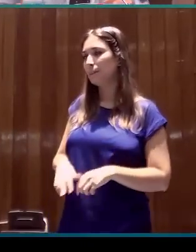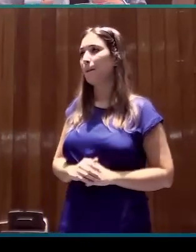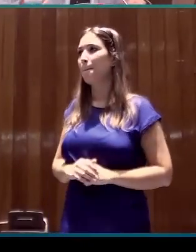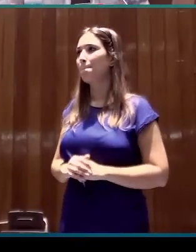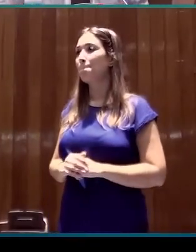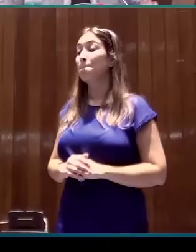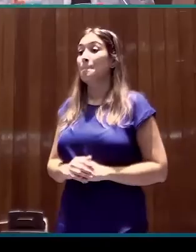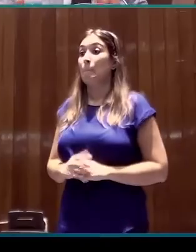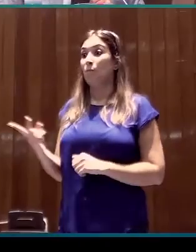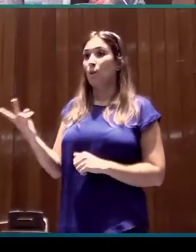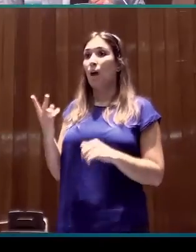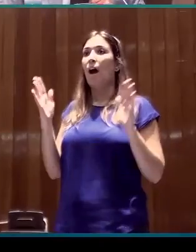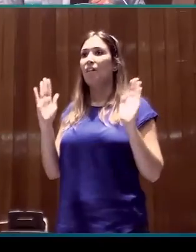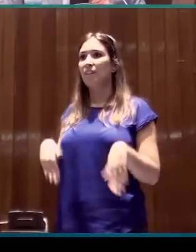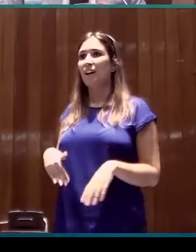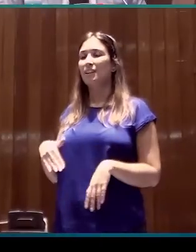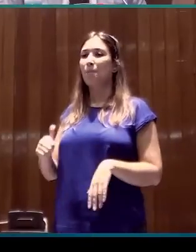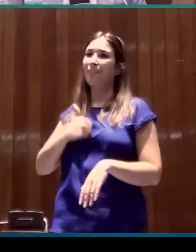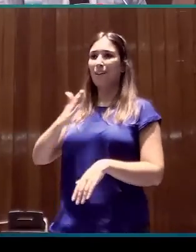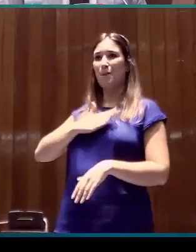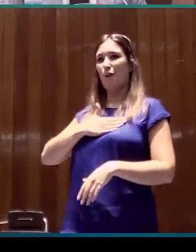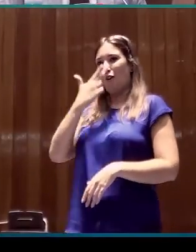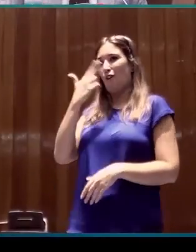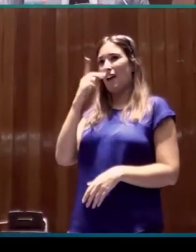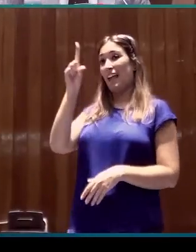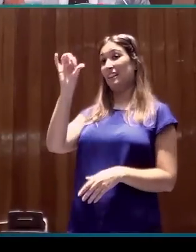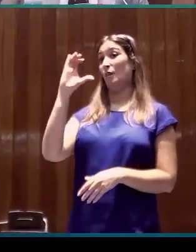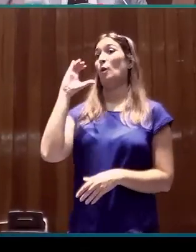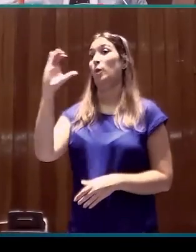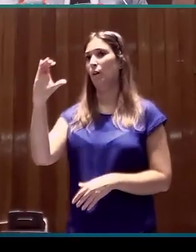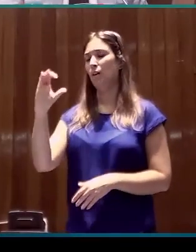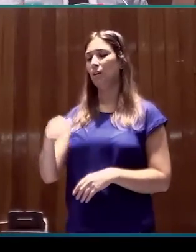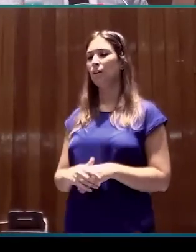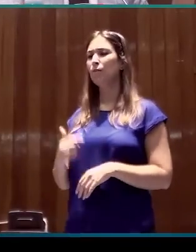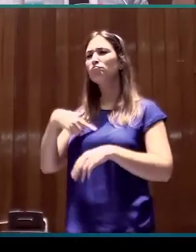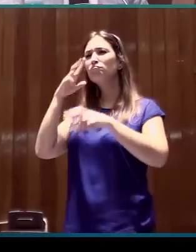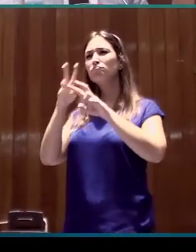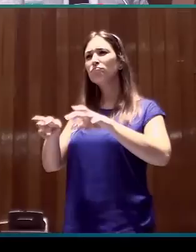nos enfrentamos a los datos de la lengua de signos catalana y añadimos